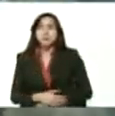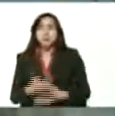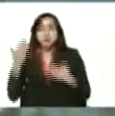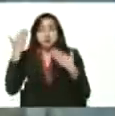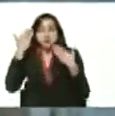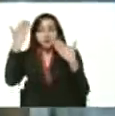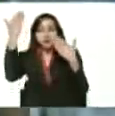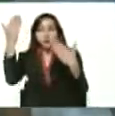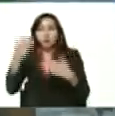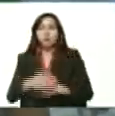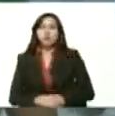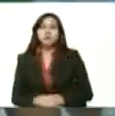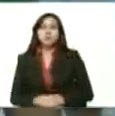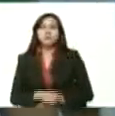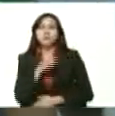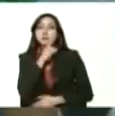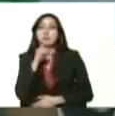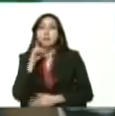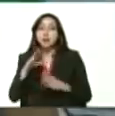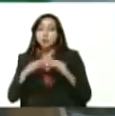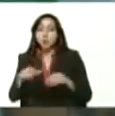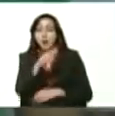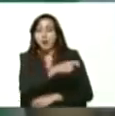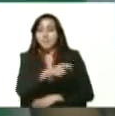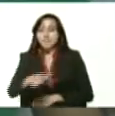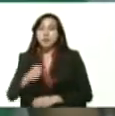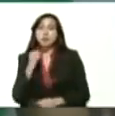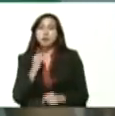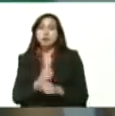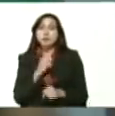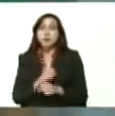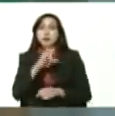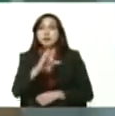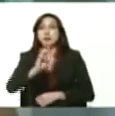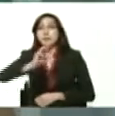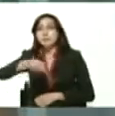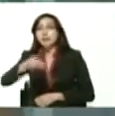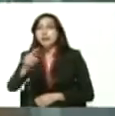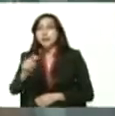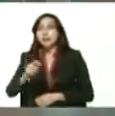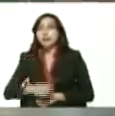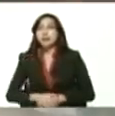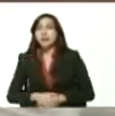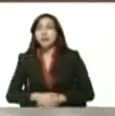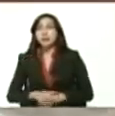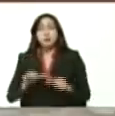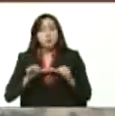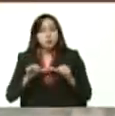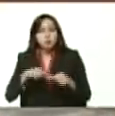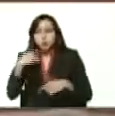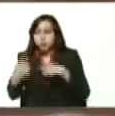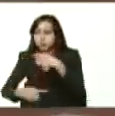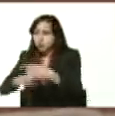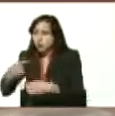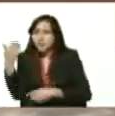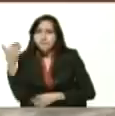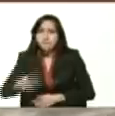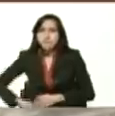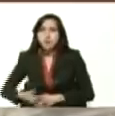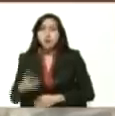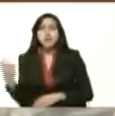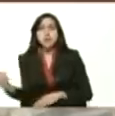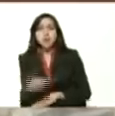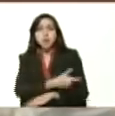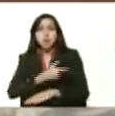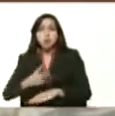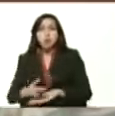en el nombre de todos los trabajadores del CPT donde acá nuestro líder principal el señor gobernador